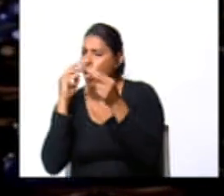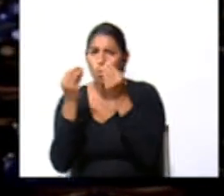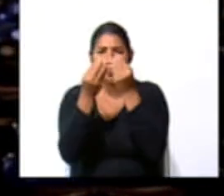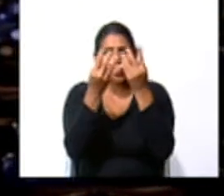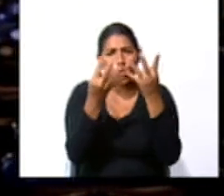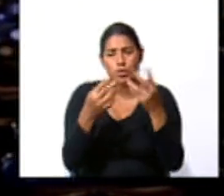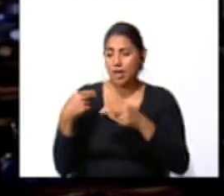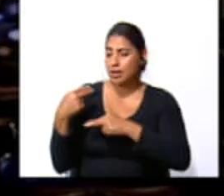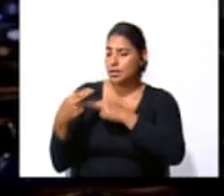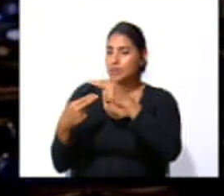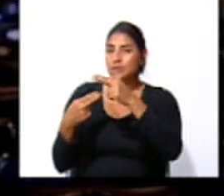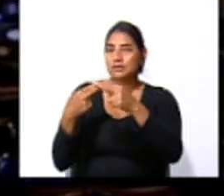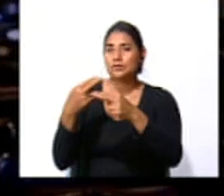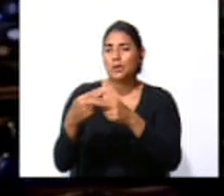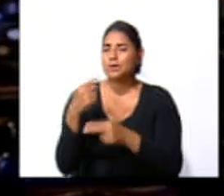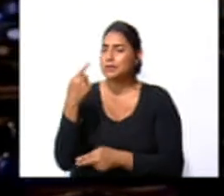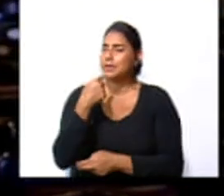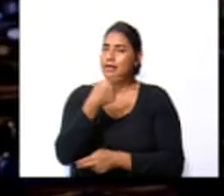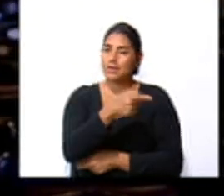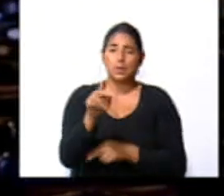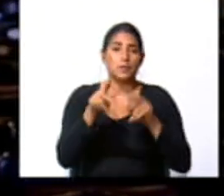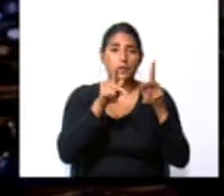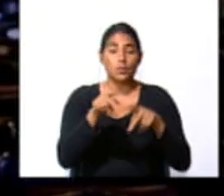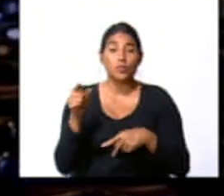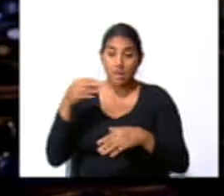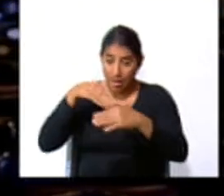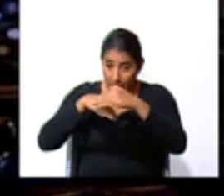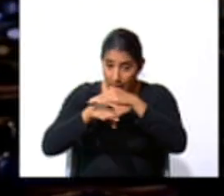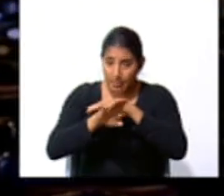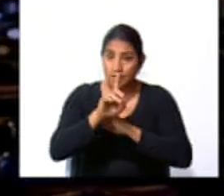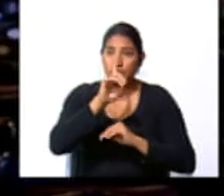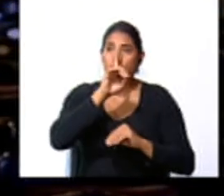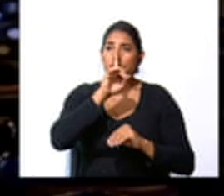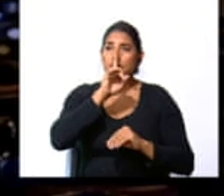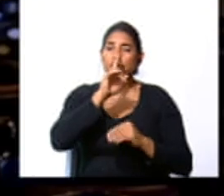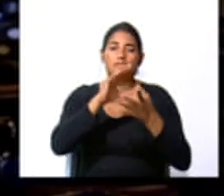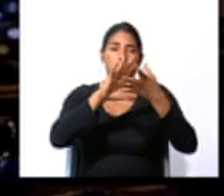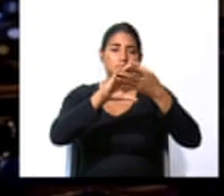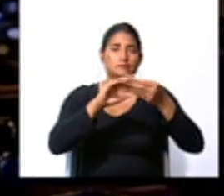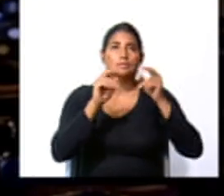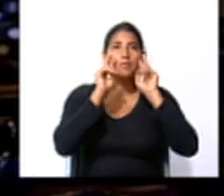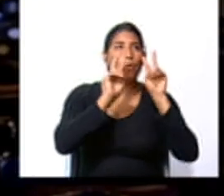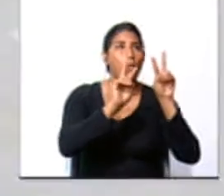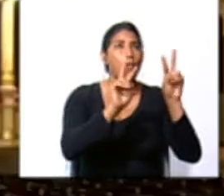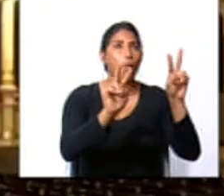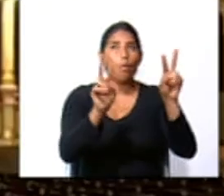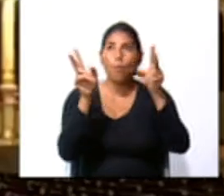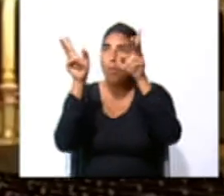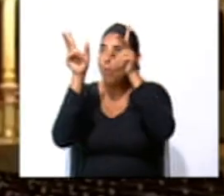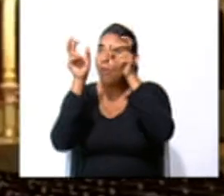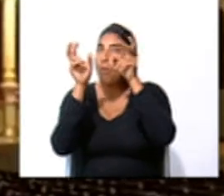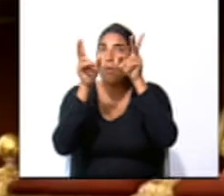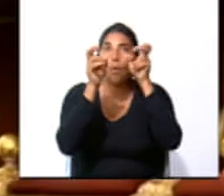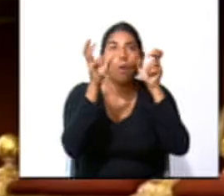muchísima historia. Yo siempre le digo a la gente que si entra en silencio el teatro le cuenta solito todos sus secretos.